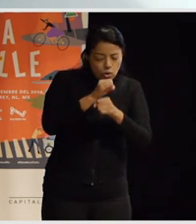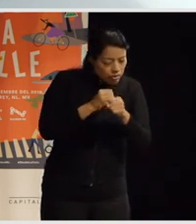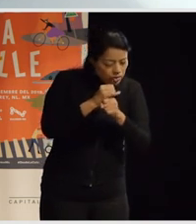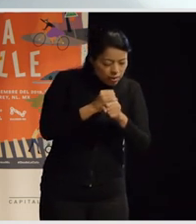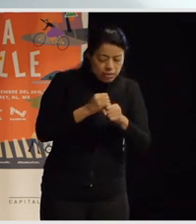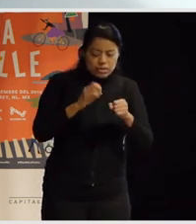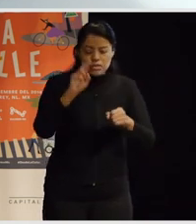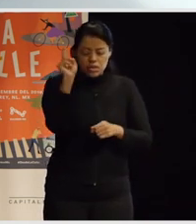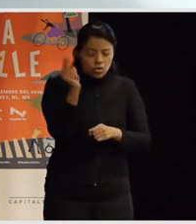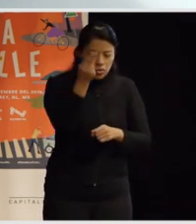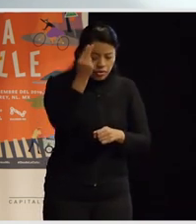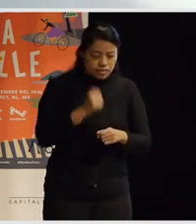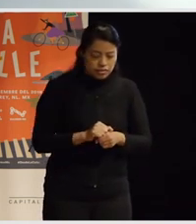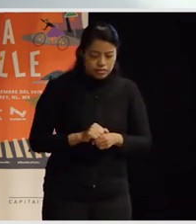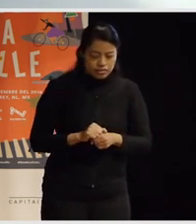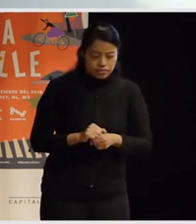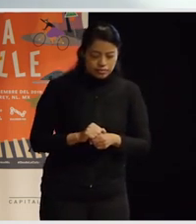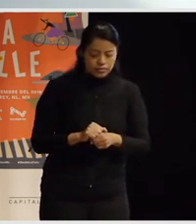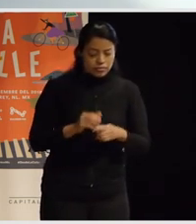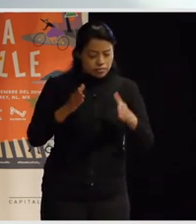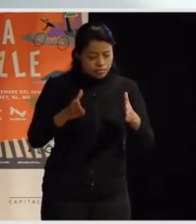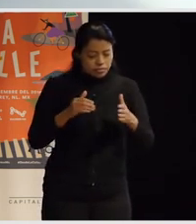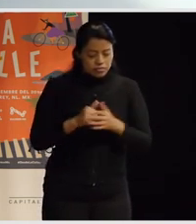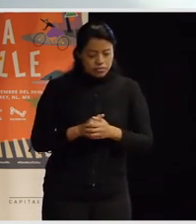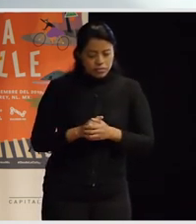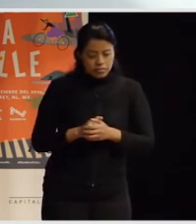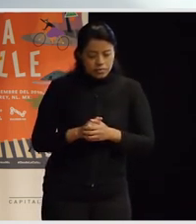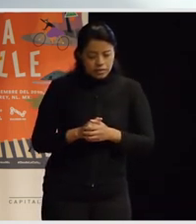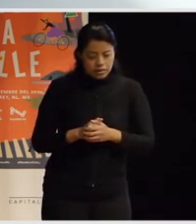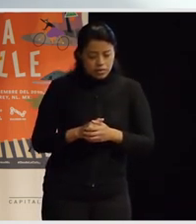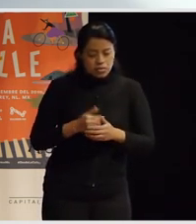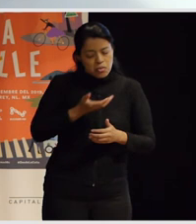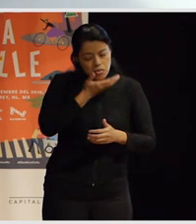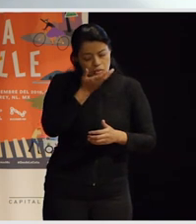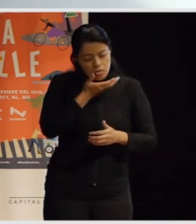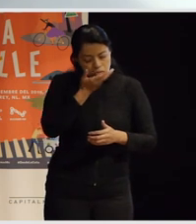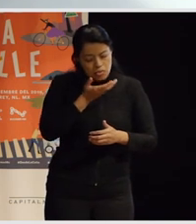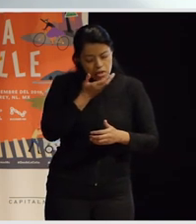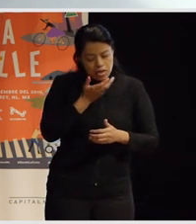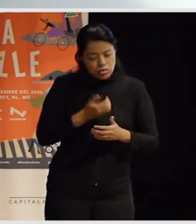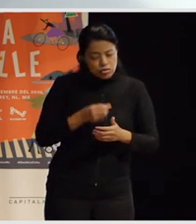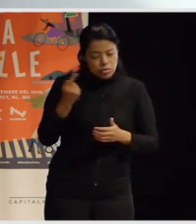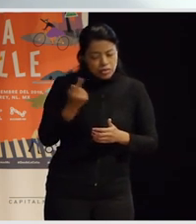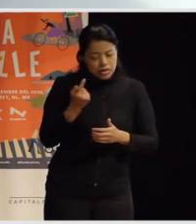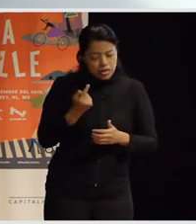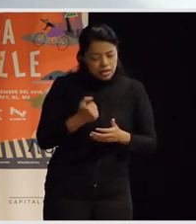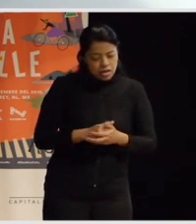o universitario o sea que claro cada contexto responde ¿no? como una tradición en el que se